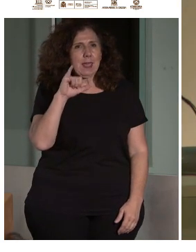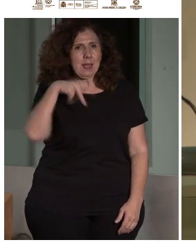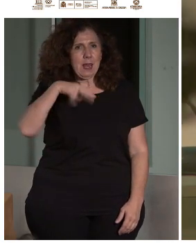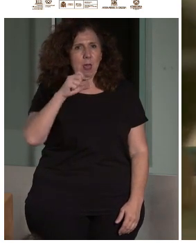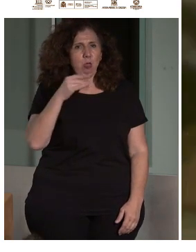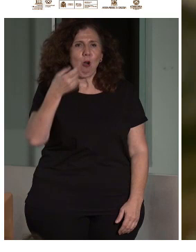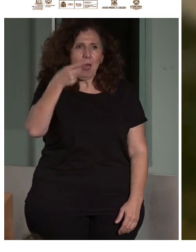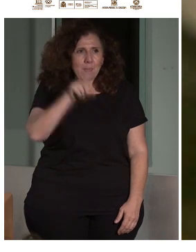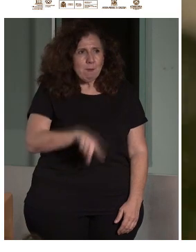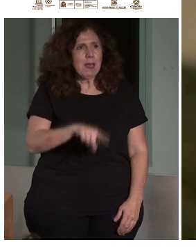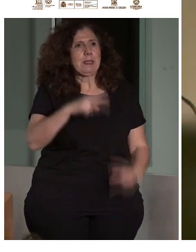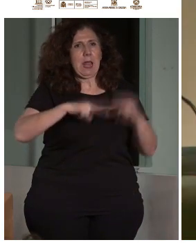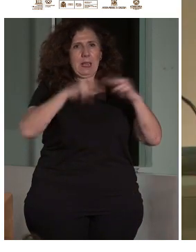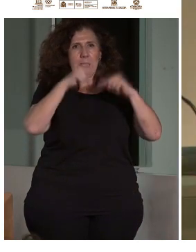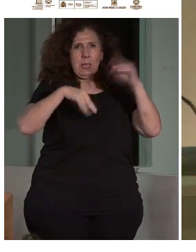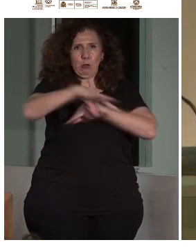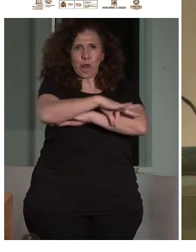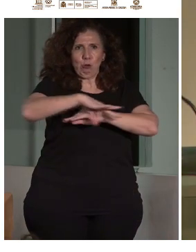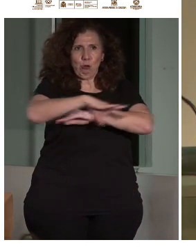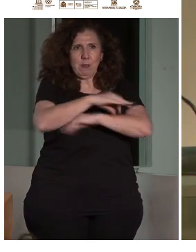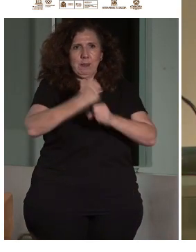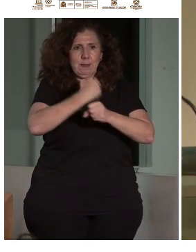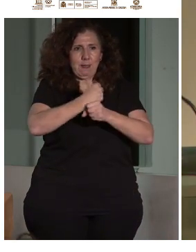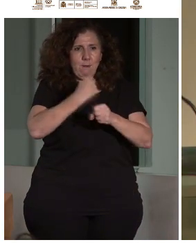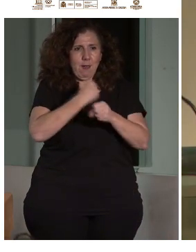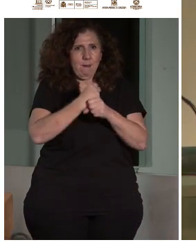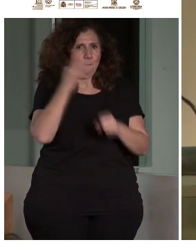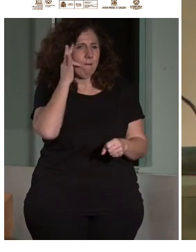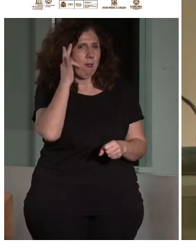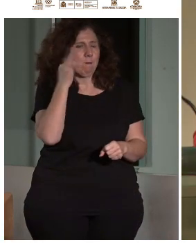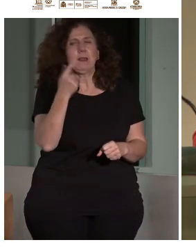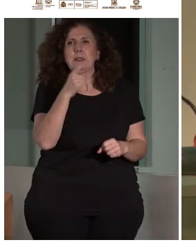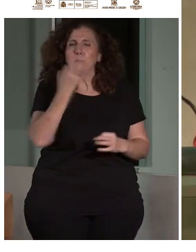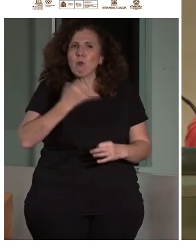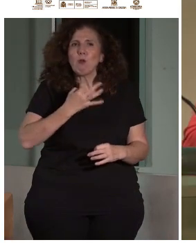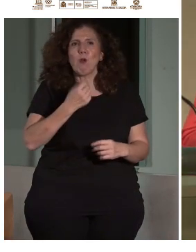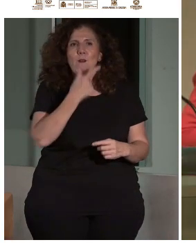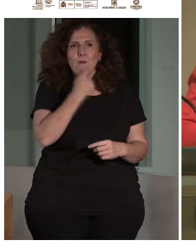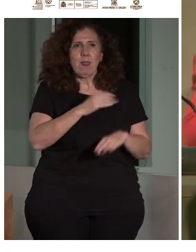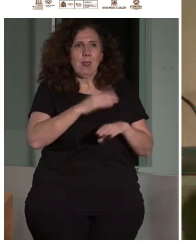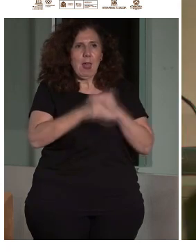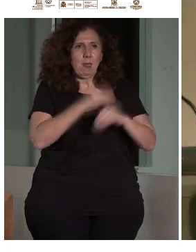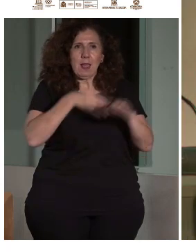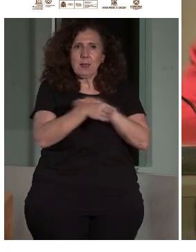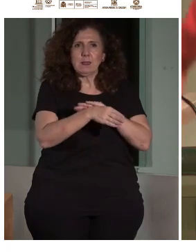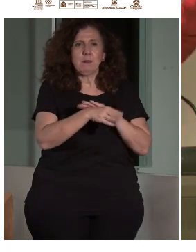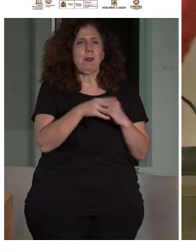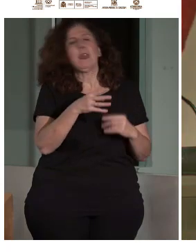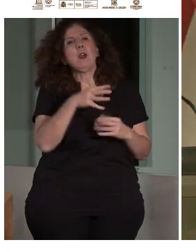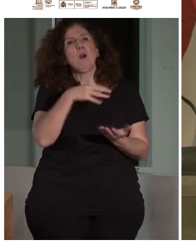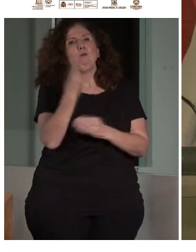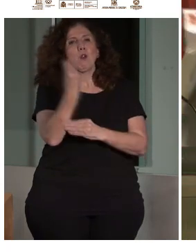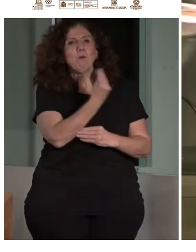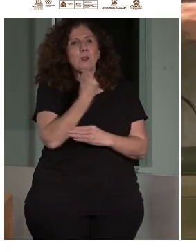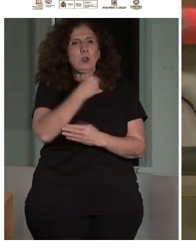puedes dar muchas claves sobre cómo hacer accesible nuestros sitios de patrimonio mundial. Gracias, Nieves. Muchas gracias a ti. Bueno,